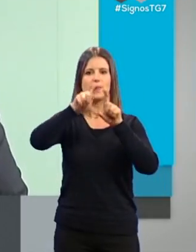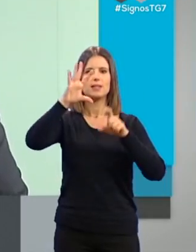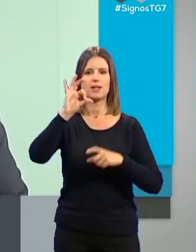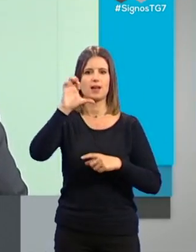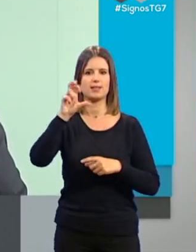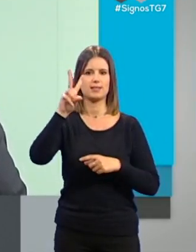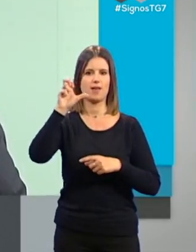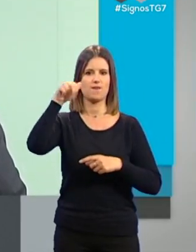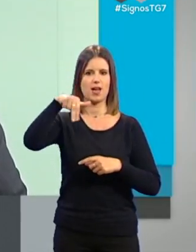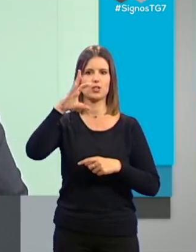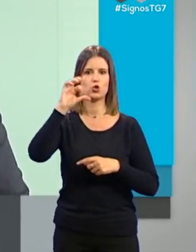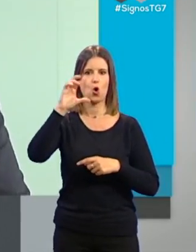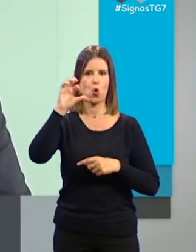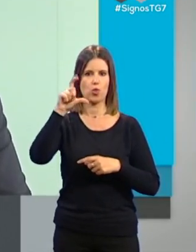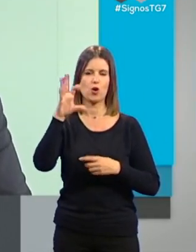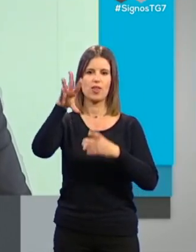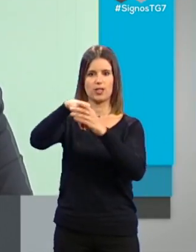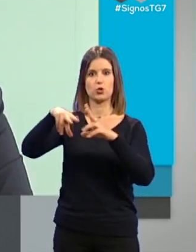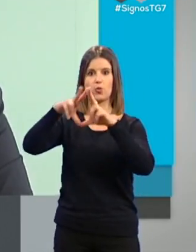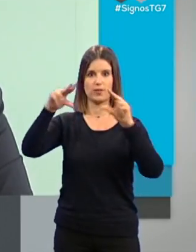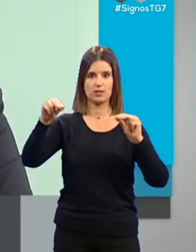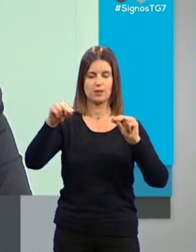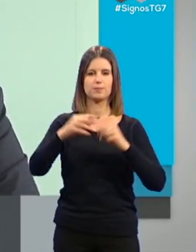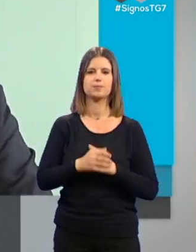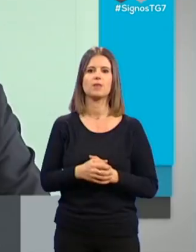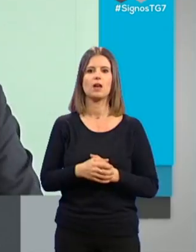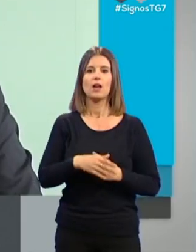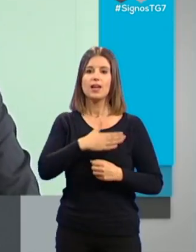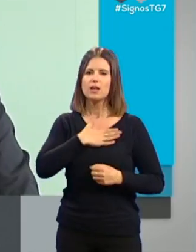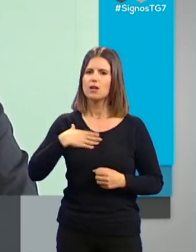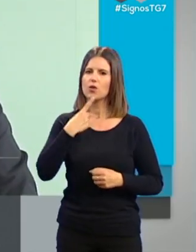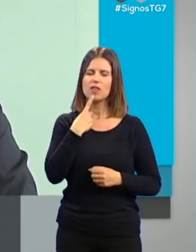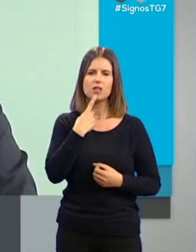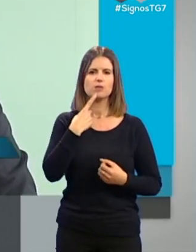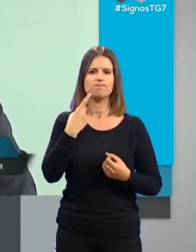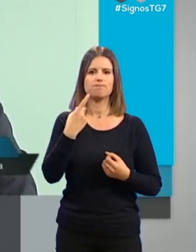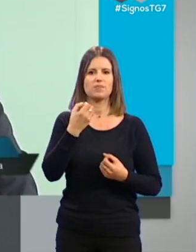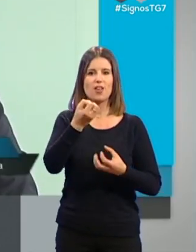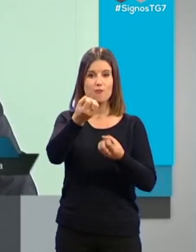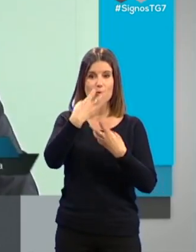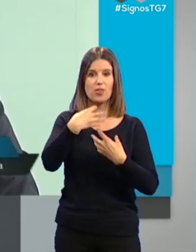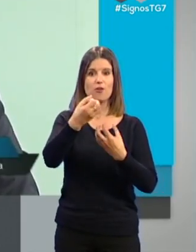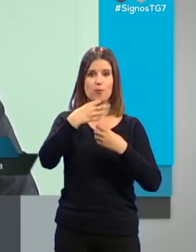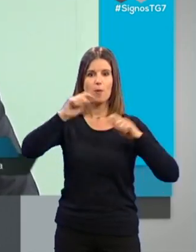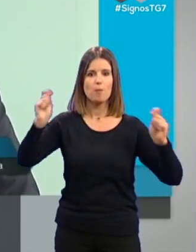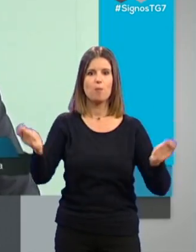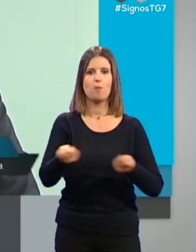Seven Solutions, que es una spin-off de la universidad. Quiero desmentir absolutamente las informaciones que salían